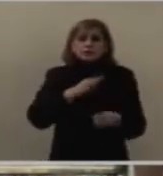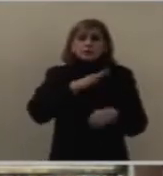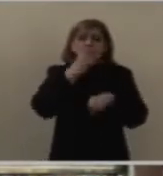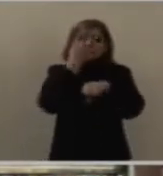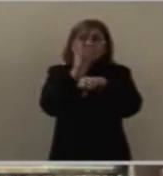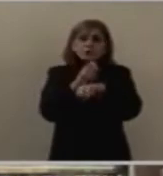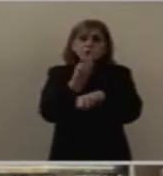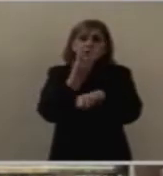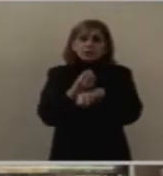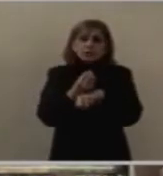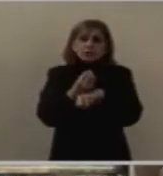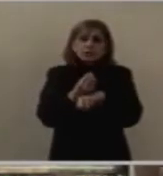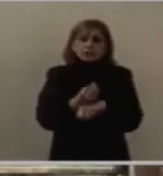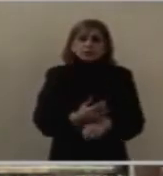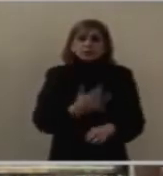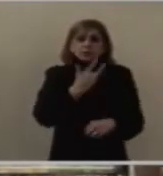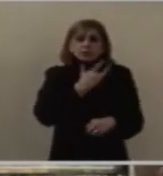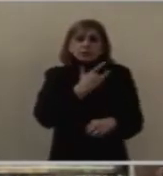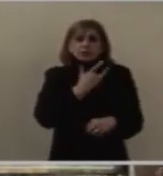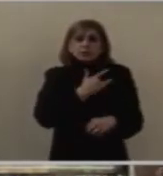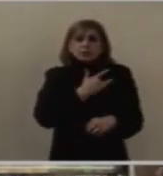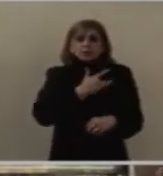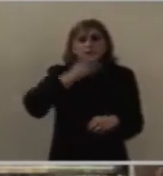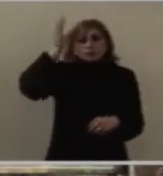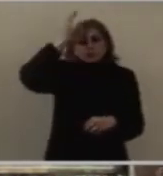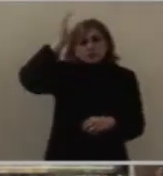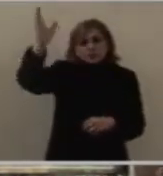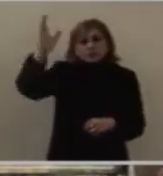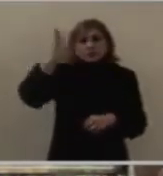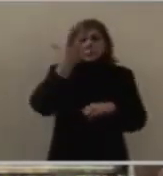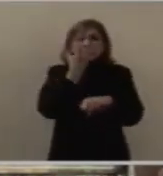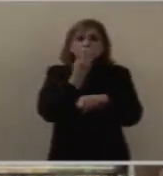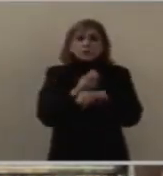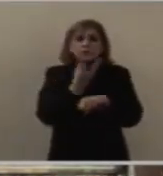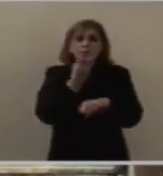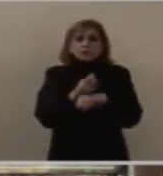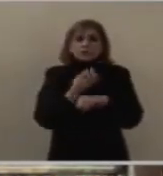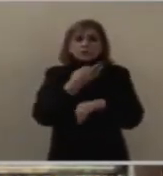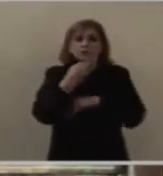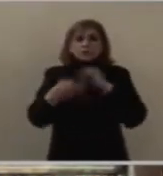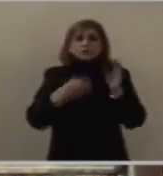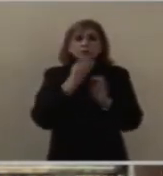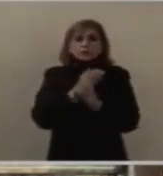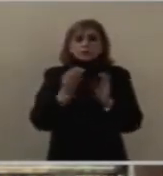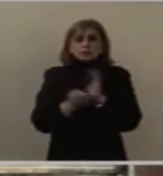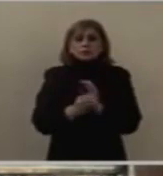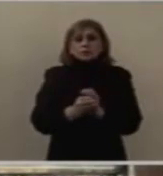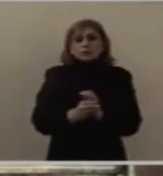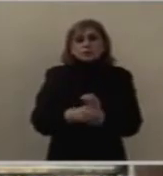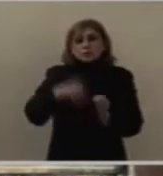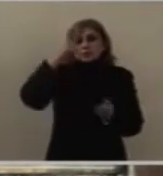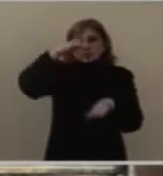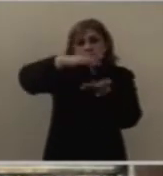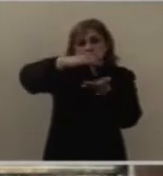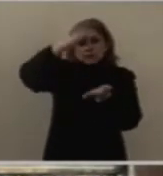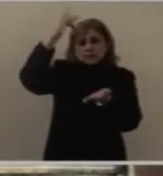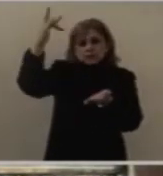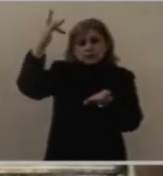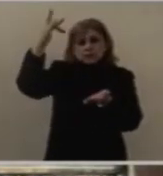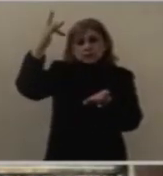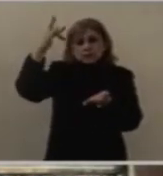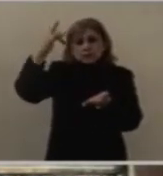según el corazón de Cristo, ser resueltas en agradecimiento y